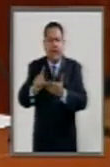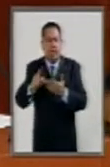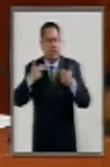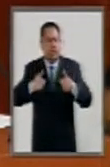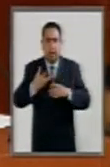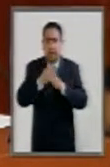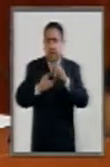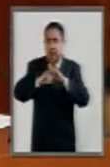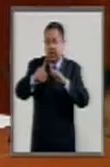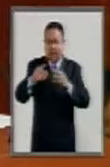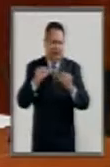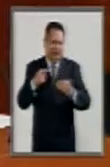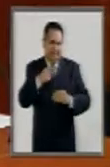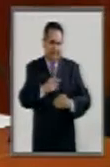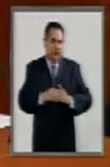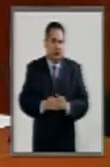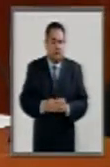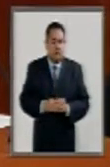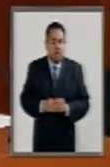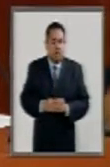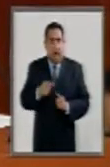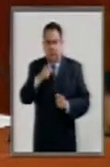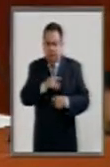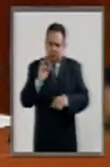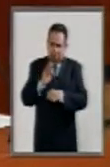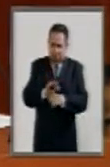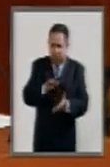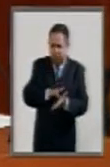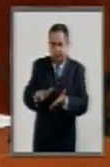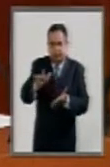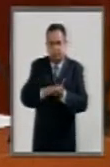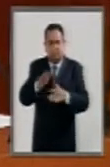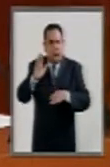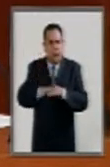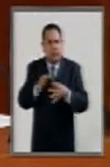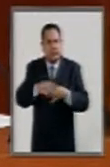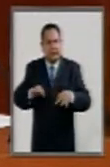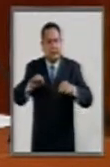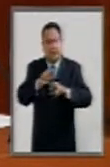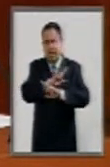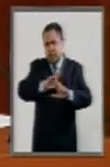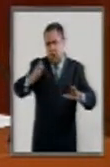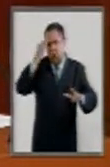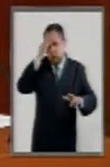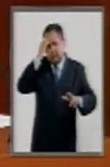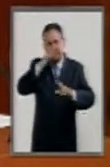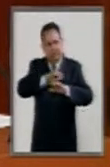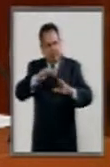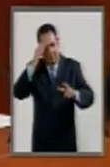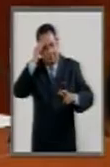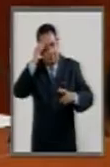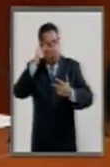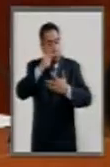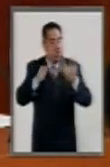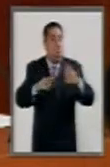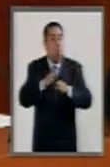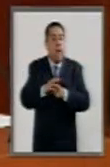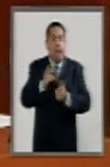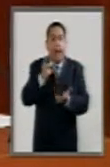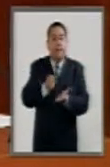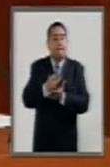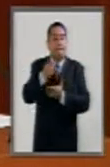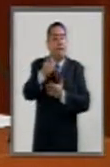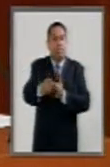migrantes, los cuales le han permitido obtener varios reconocimientos, entre ellos el premio